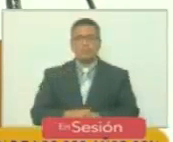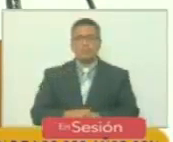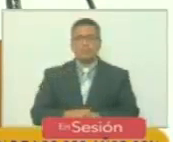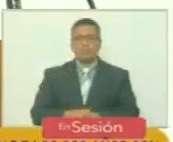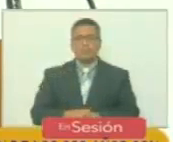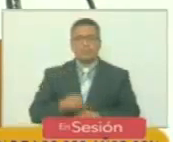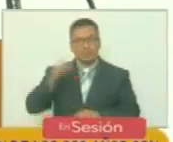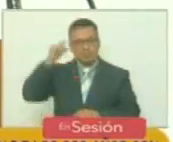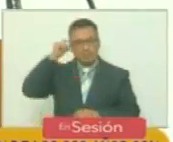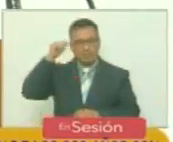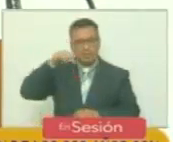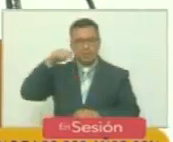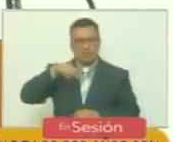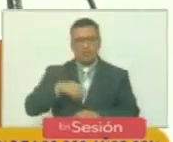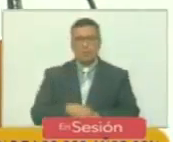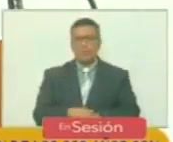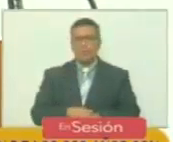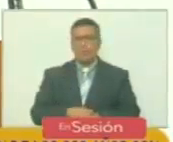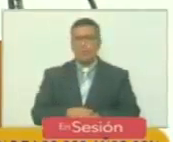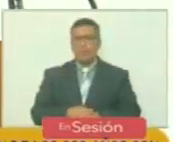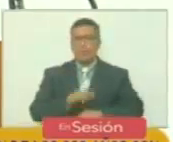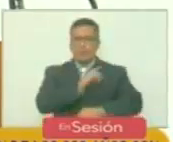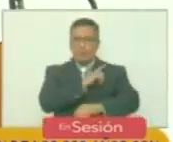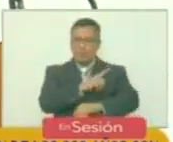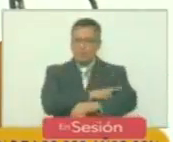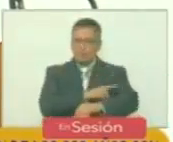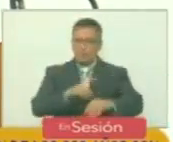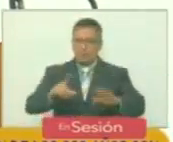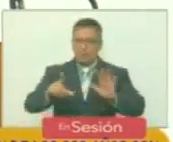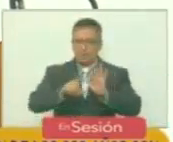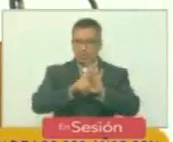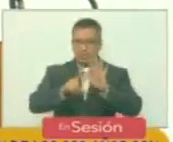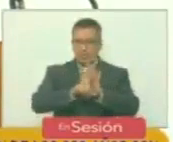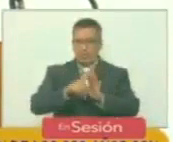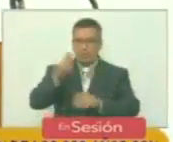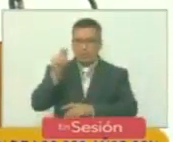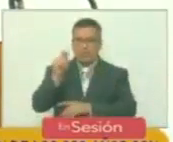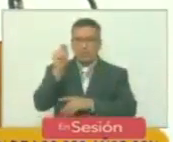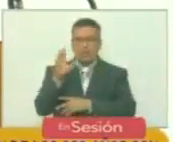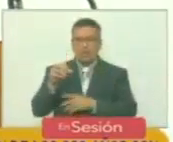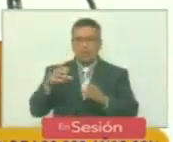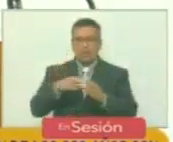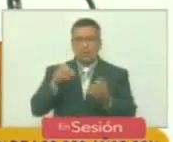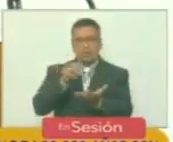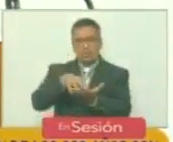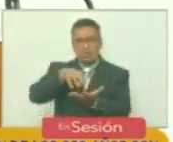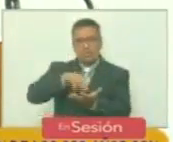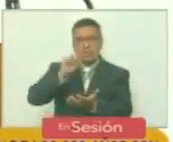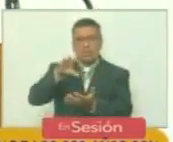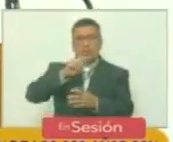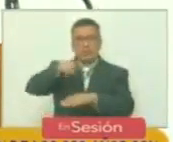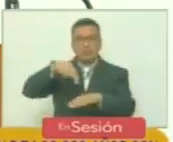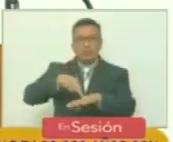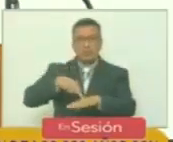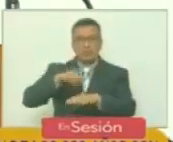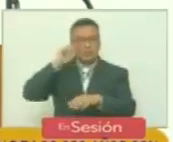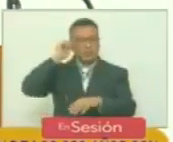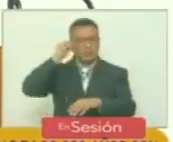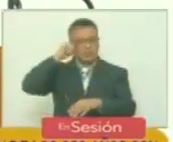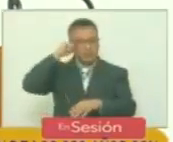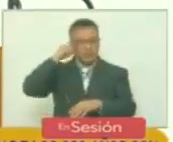Hoy, desde el Poder Legislativo y desde su órgano, la Asamblea Nacional, conmemoramos